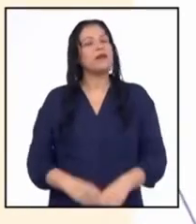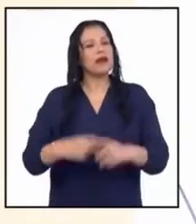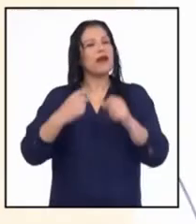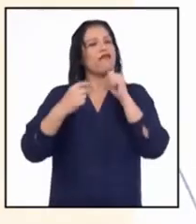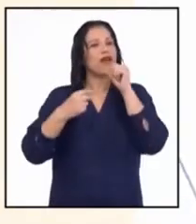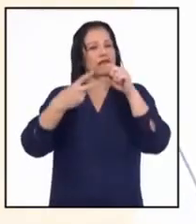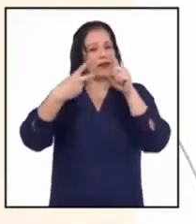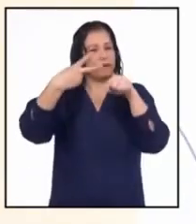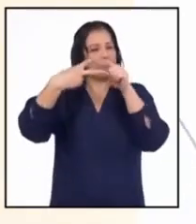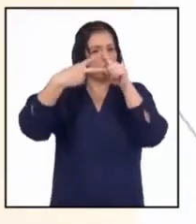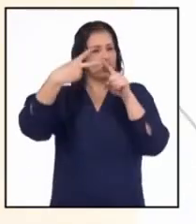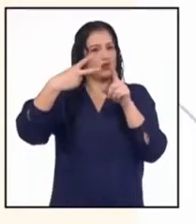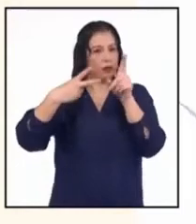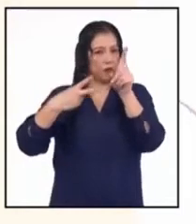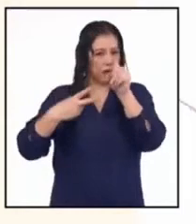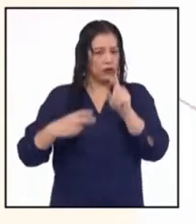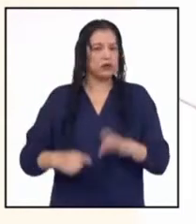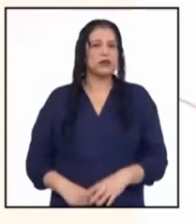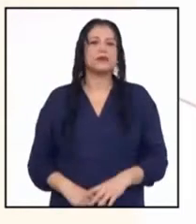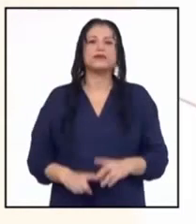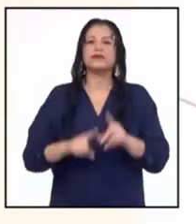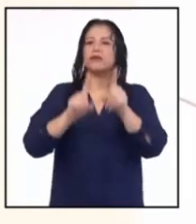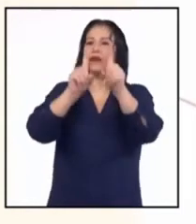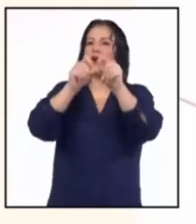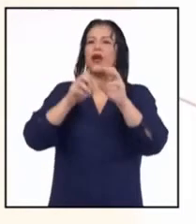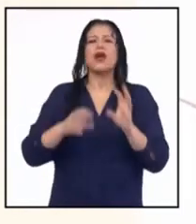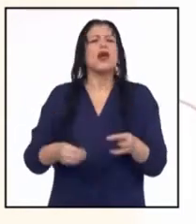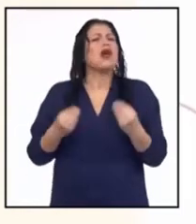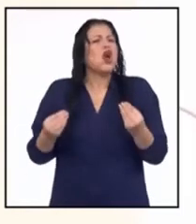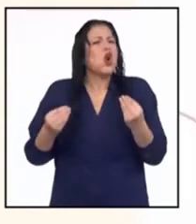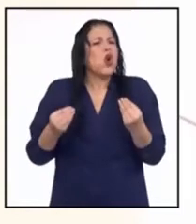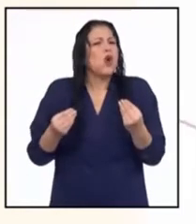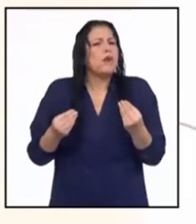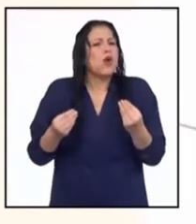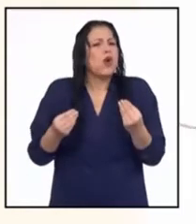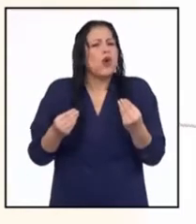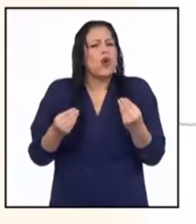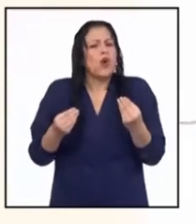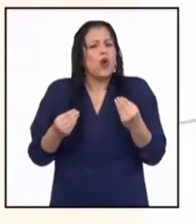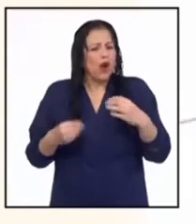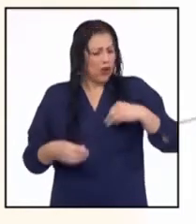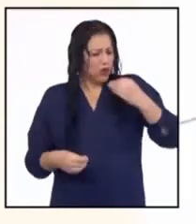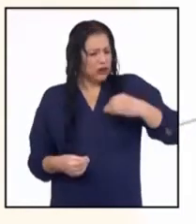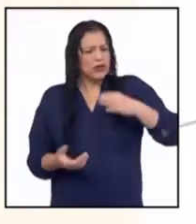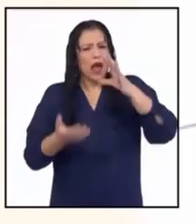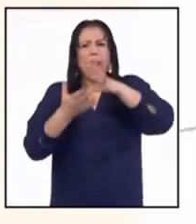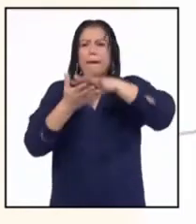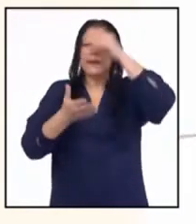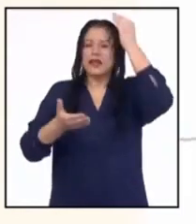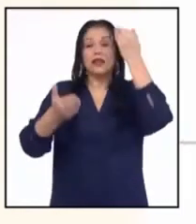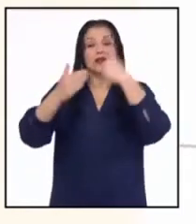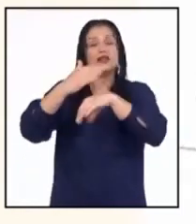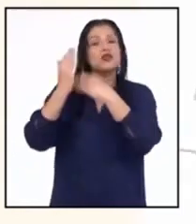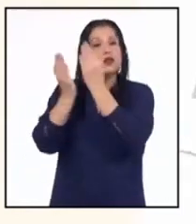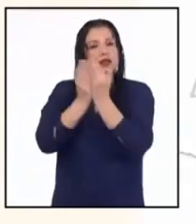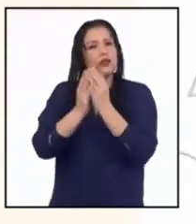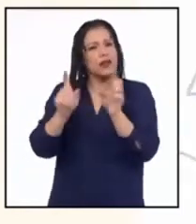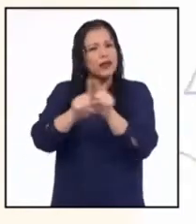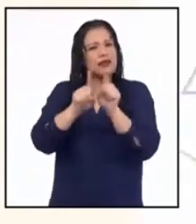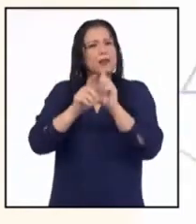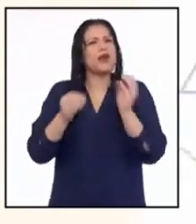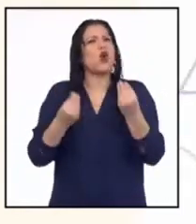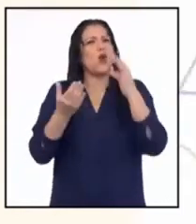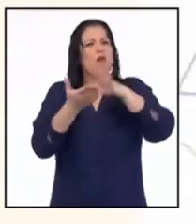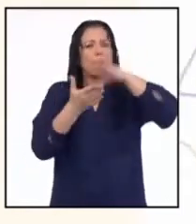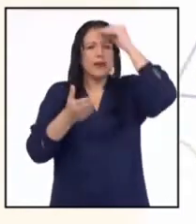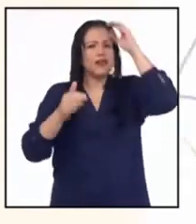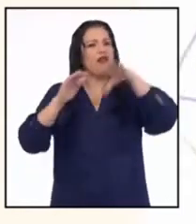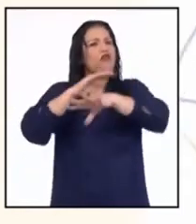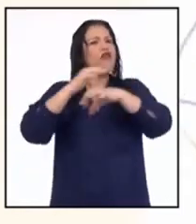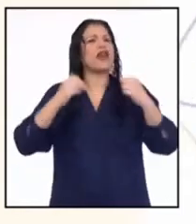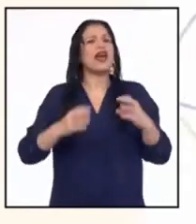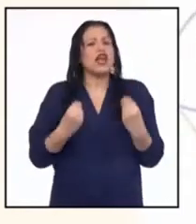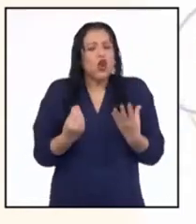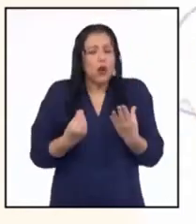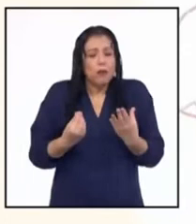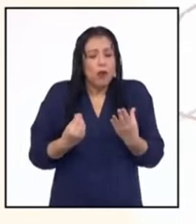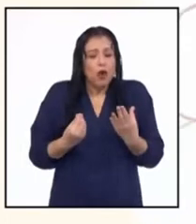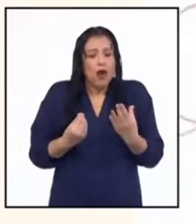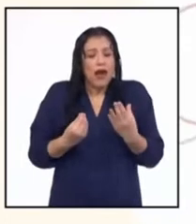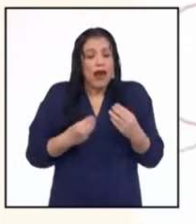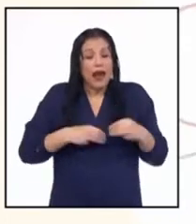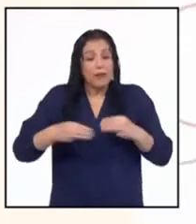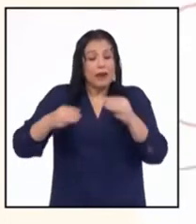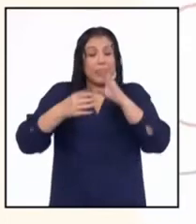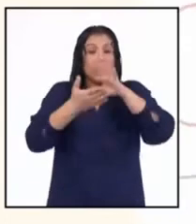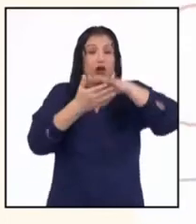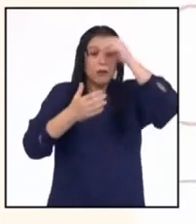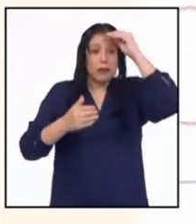más. ¿Cómo aprenden en la escuela y fuera de ella? ¿Y cómo sus maneras de aprender interactúan con una cultura